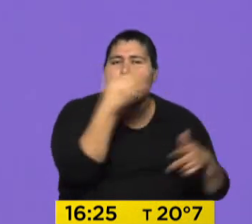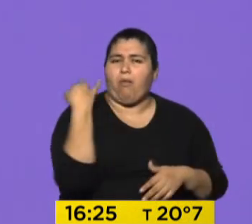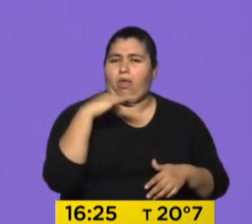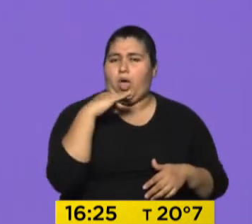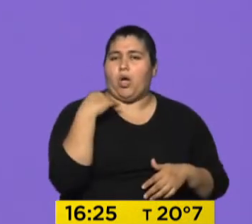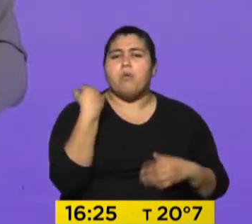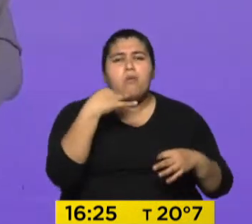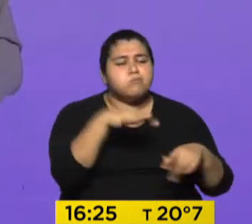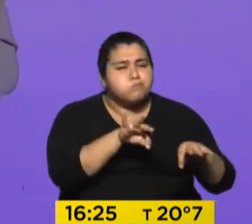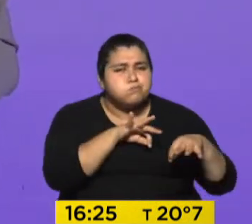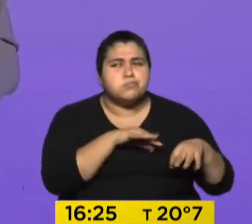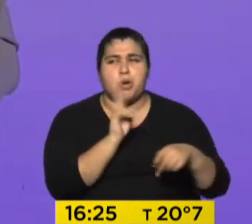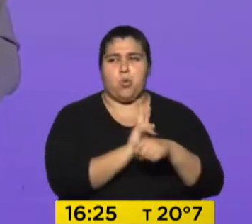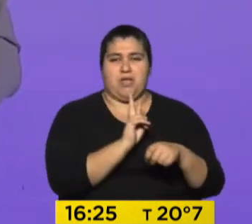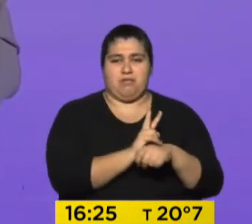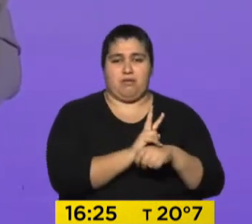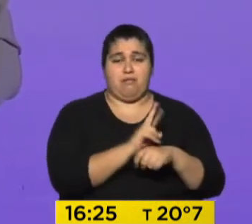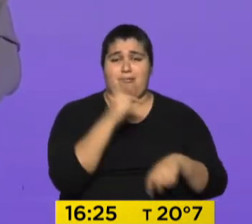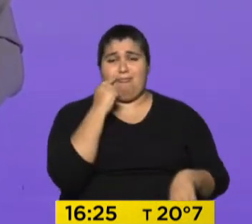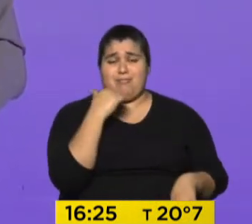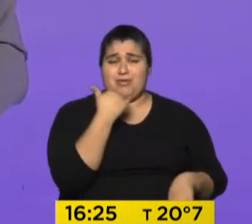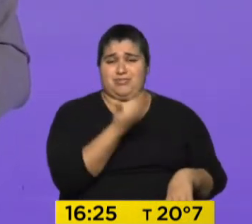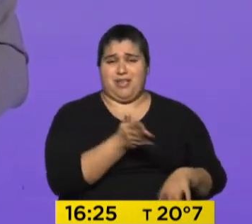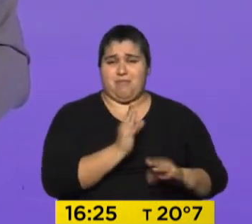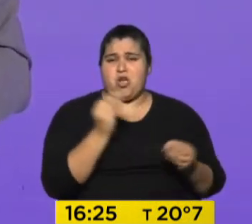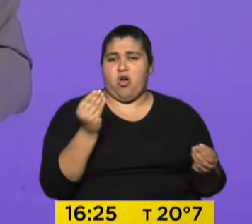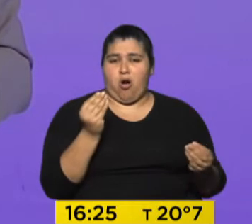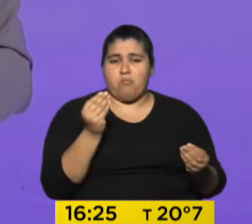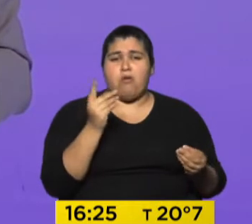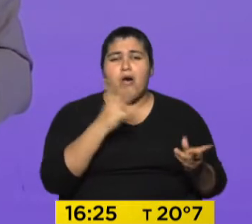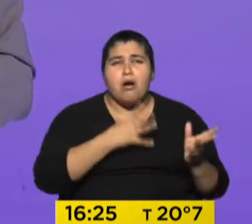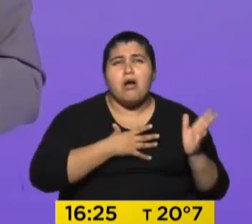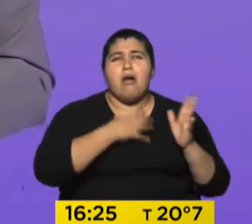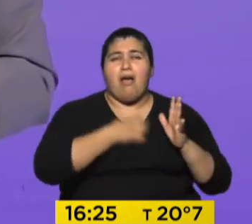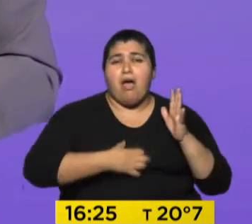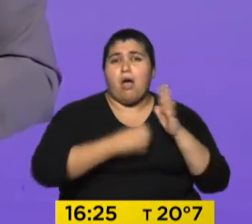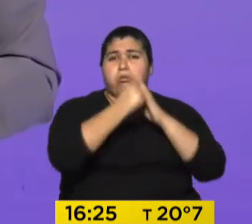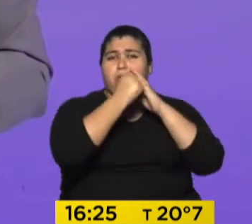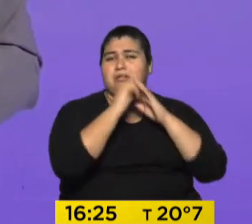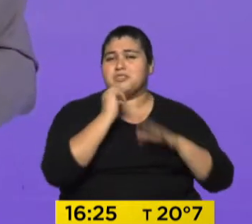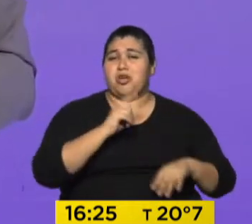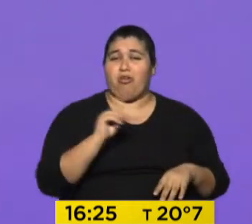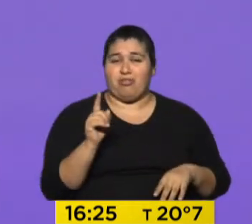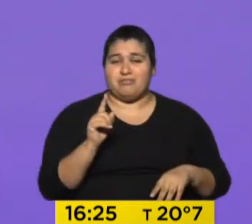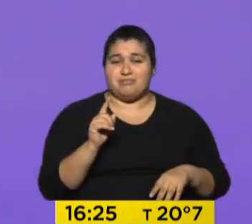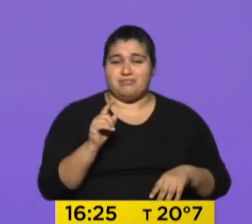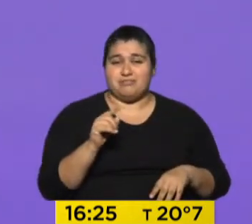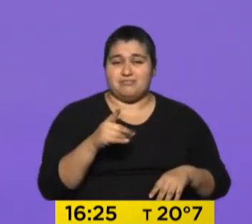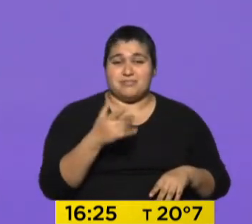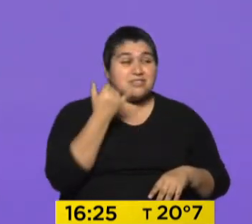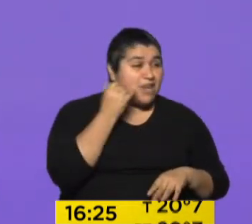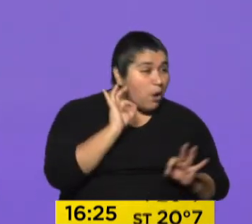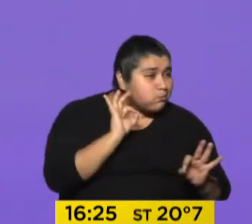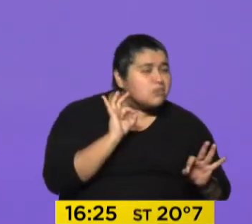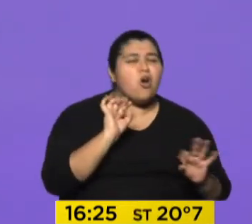el uso del preservativo. O que él ni siquiera sepa si llegaste a tener un orgasmo. ¿Acabaste? No, todavía